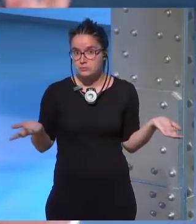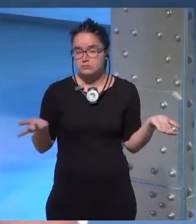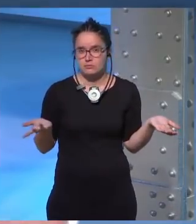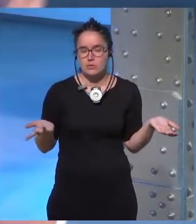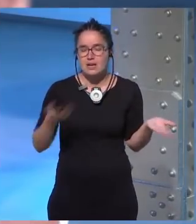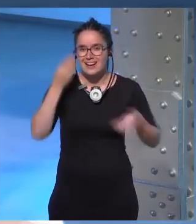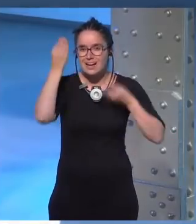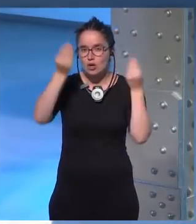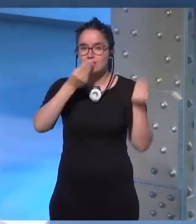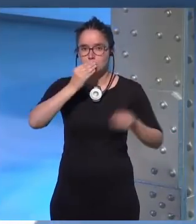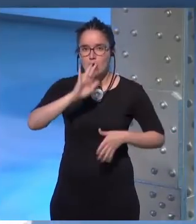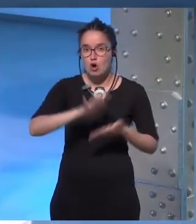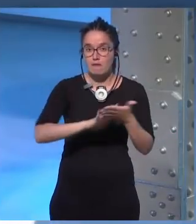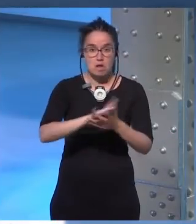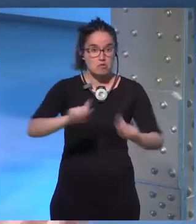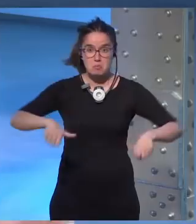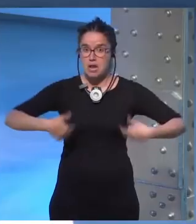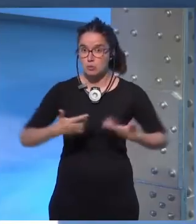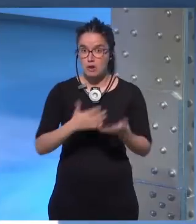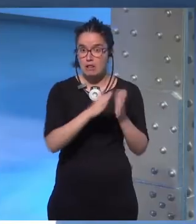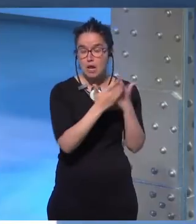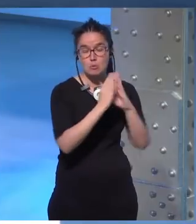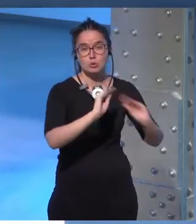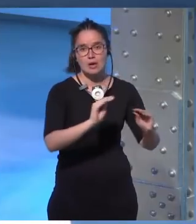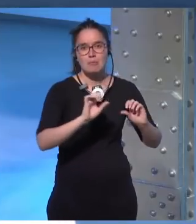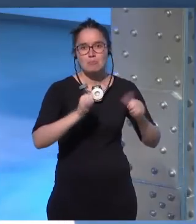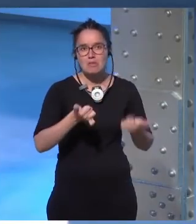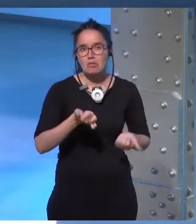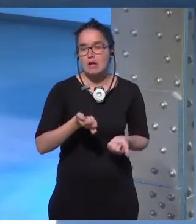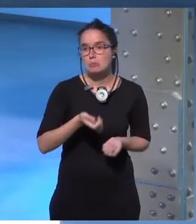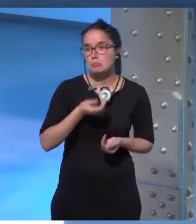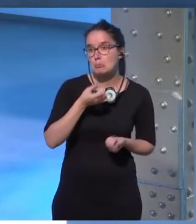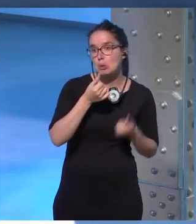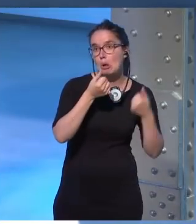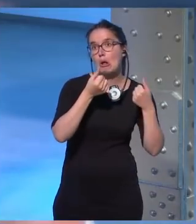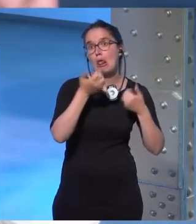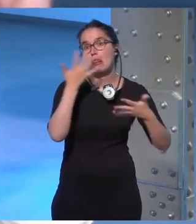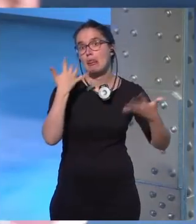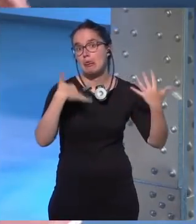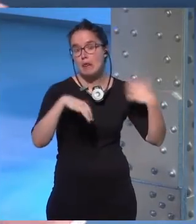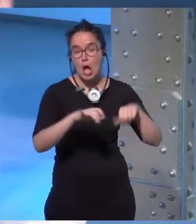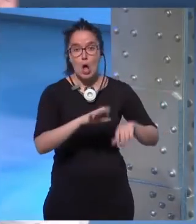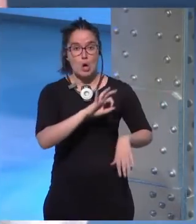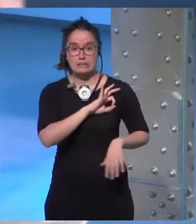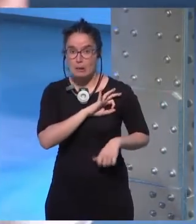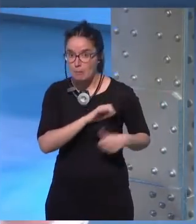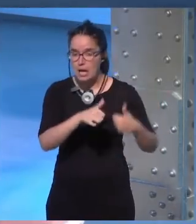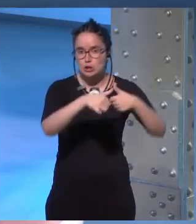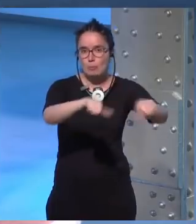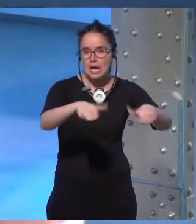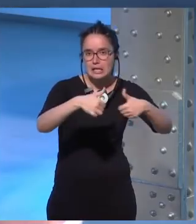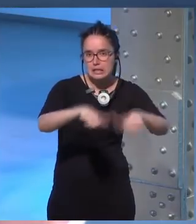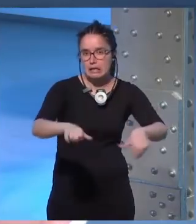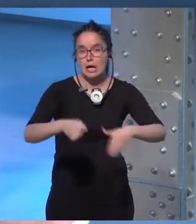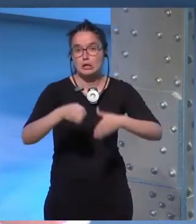creo que es mejor eso hablar con naturalidad de tu obra que empezar a repartir chapitas y pegatinas y marcapáginas y de todo